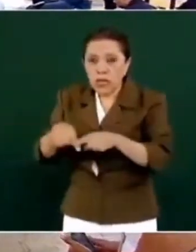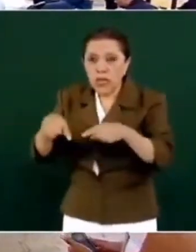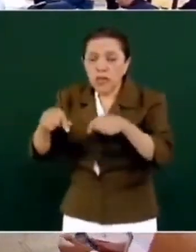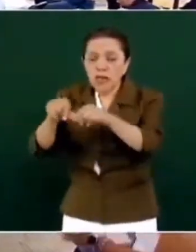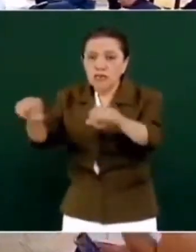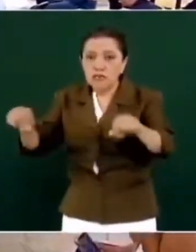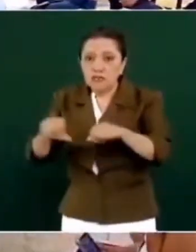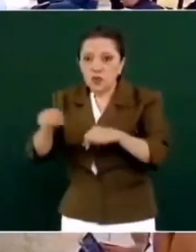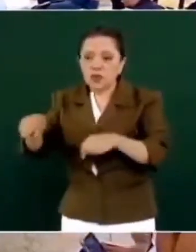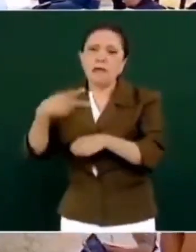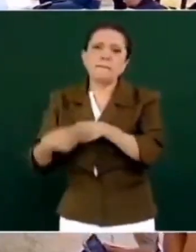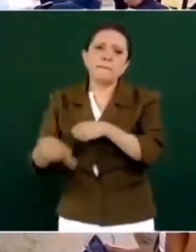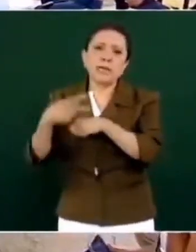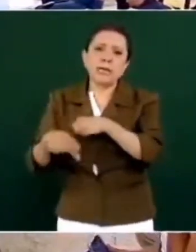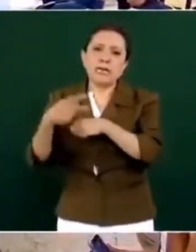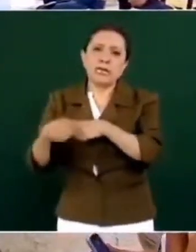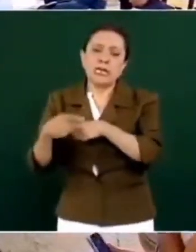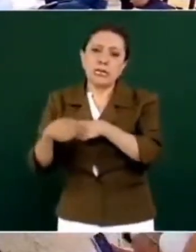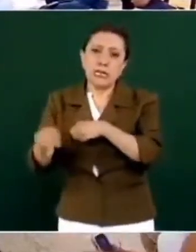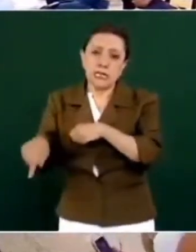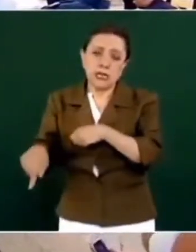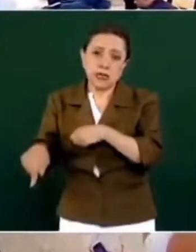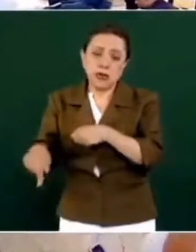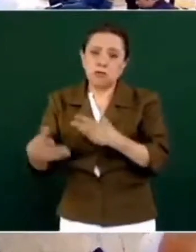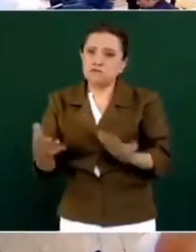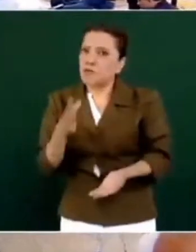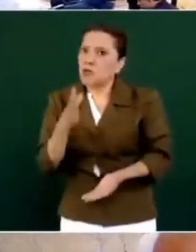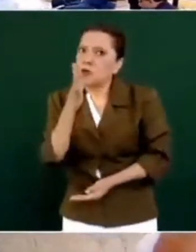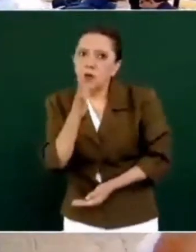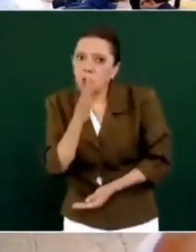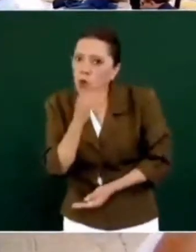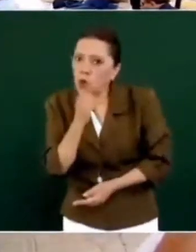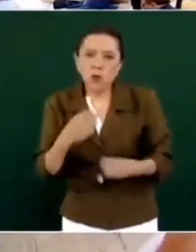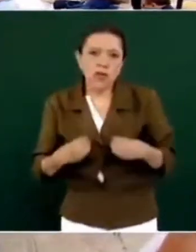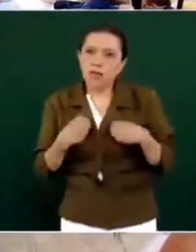no pueden estar ahí